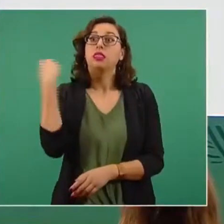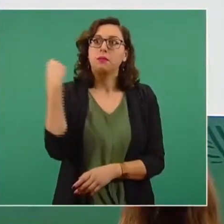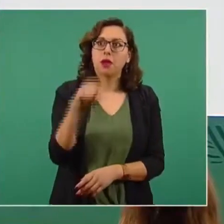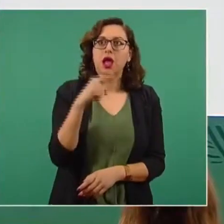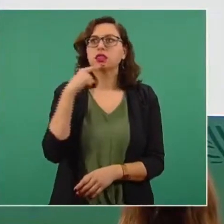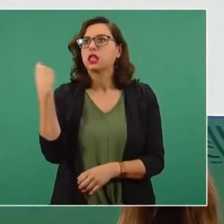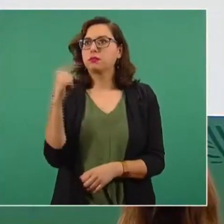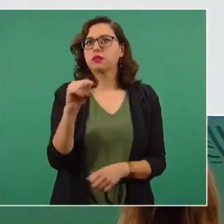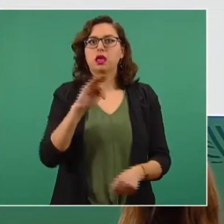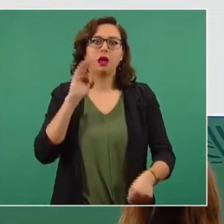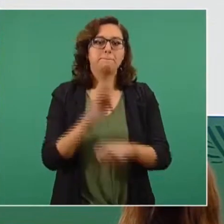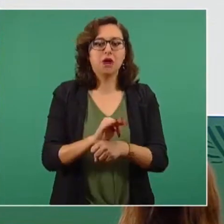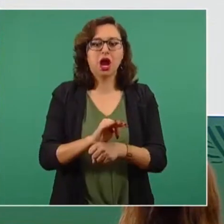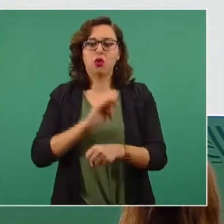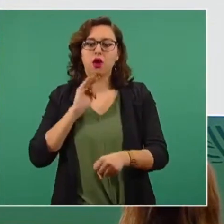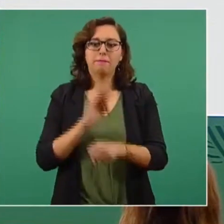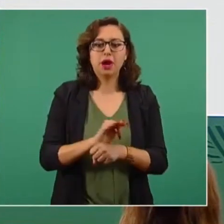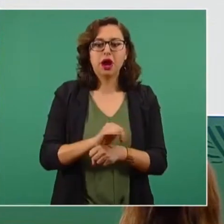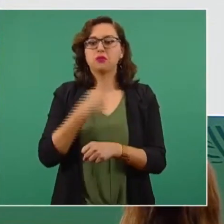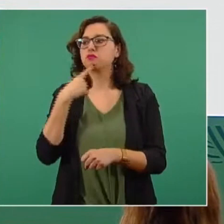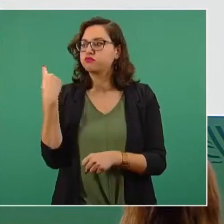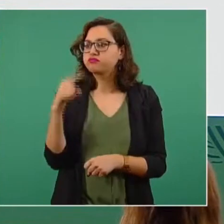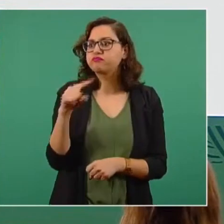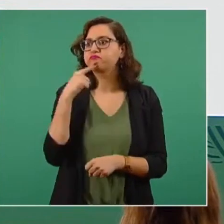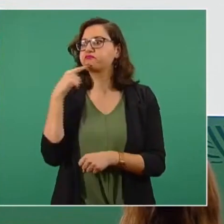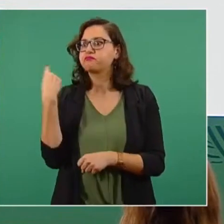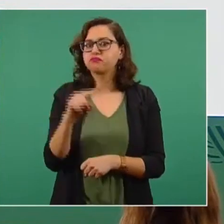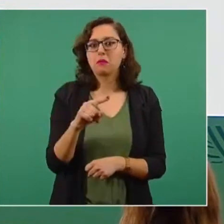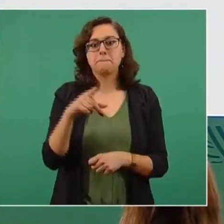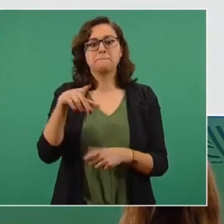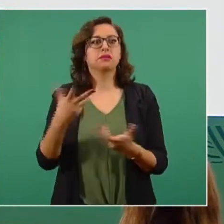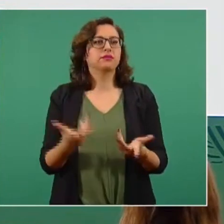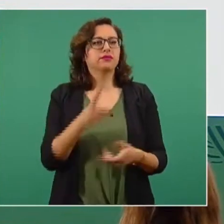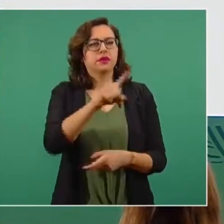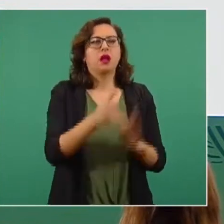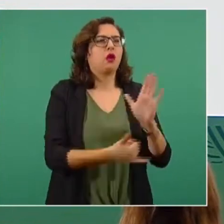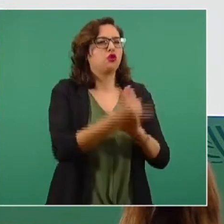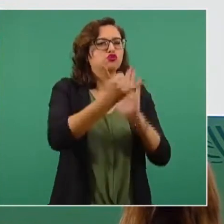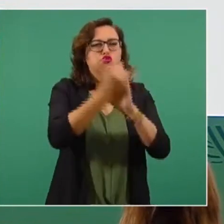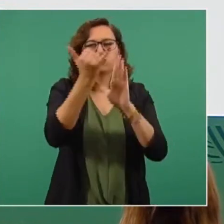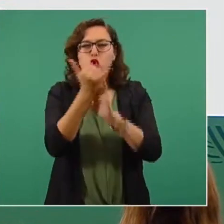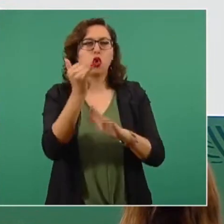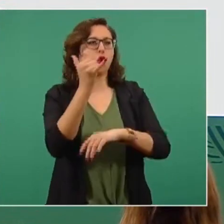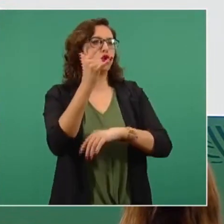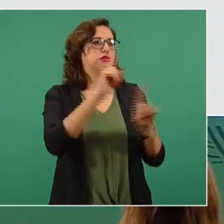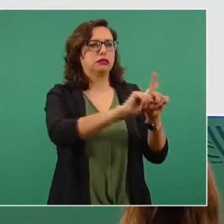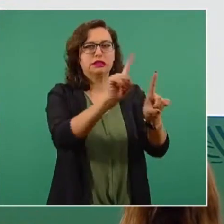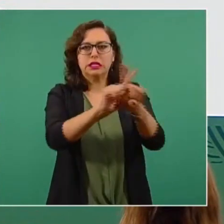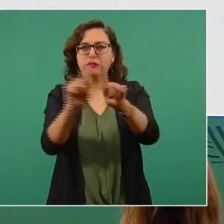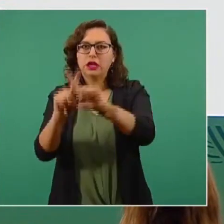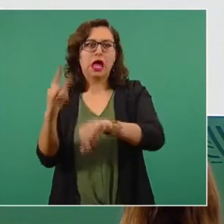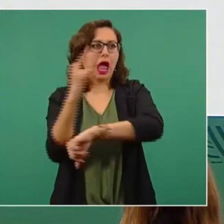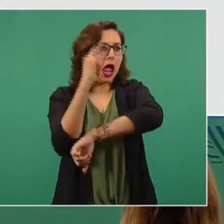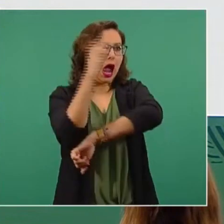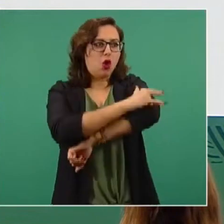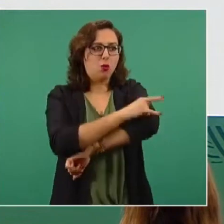amparos que tienen que ver con cancelar o detener la obra del